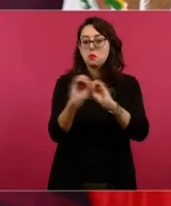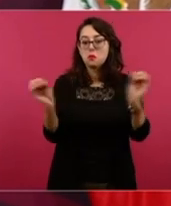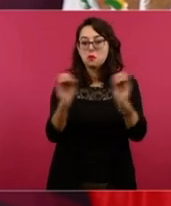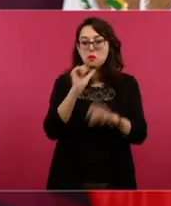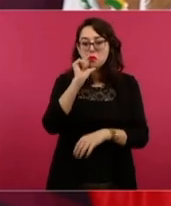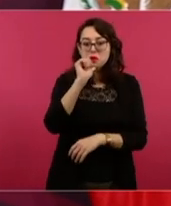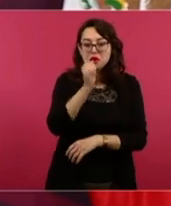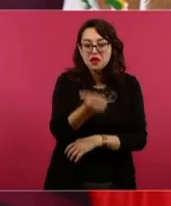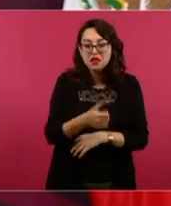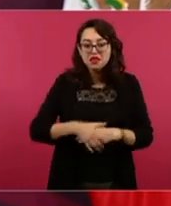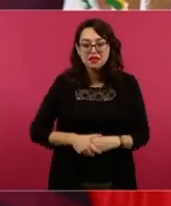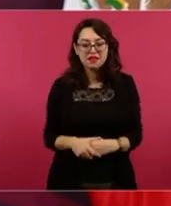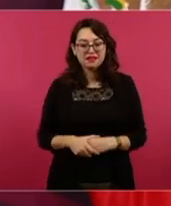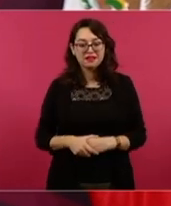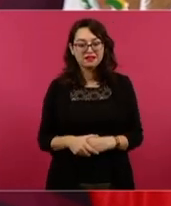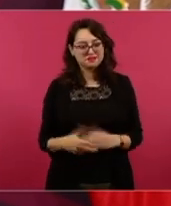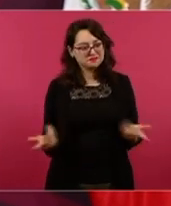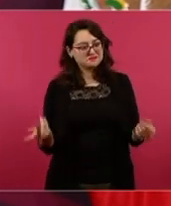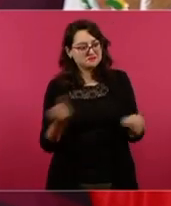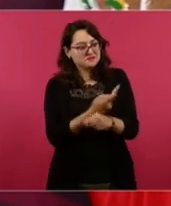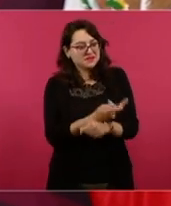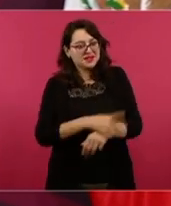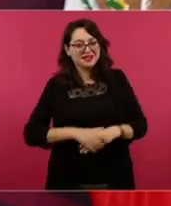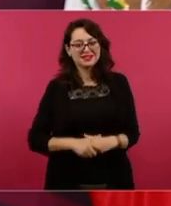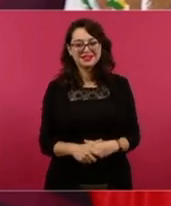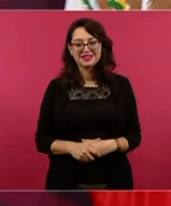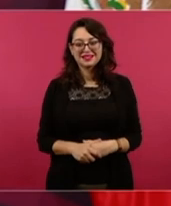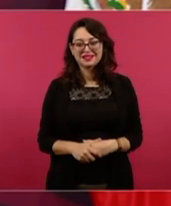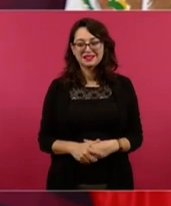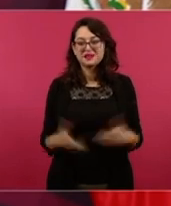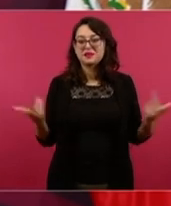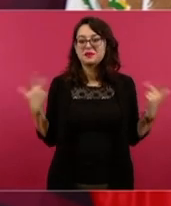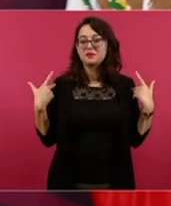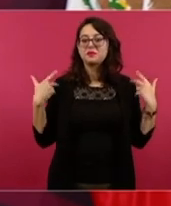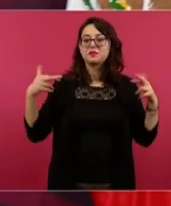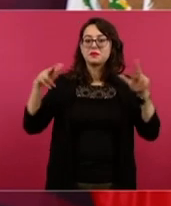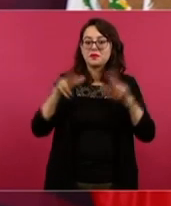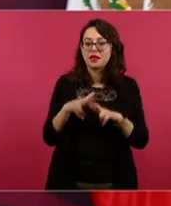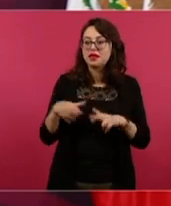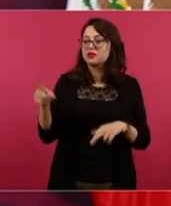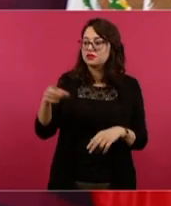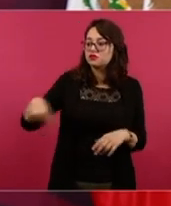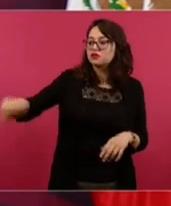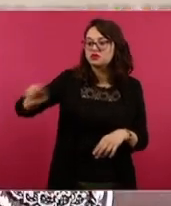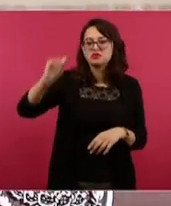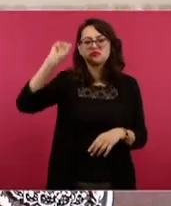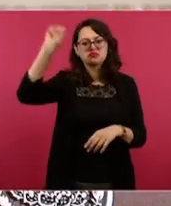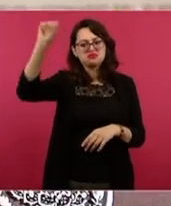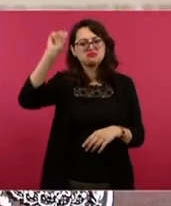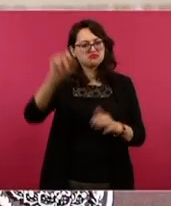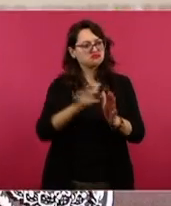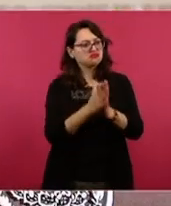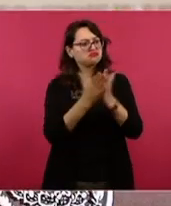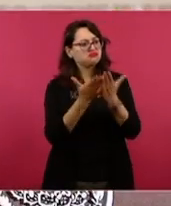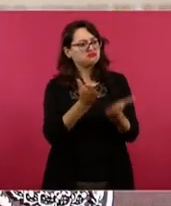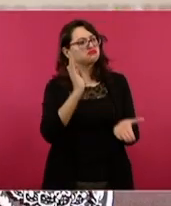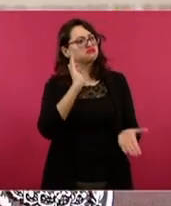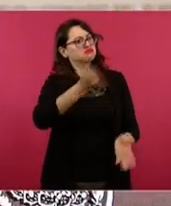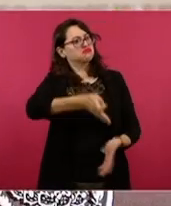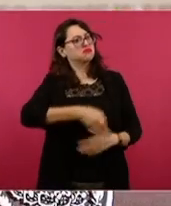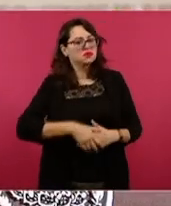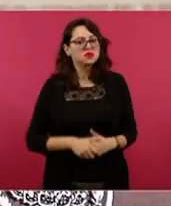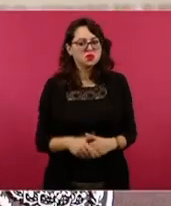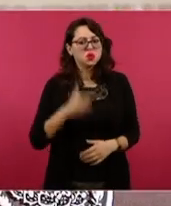organización sindical apoyan los libros de texto.